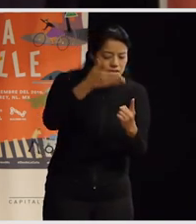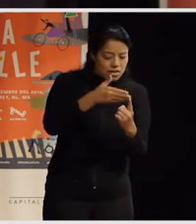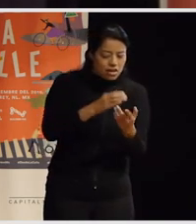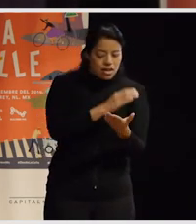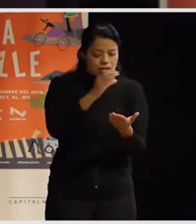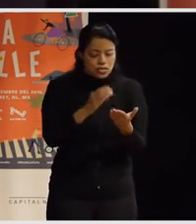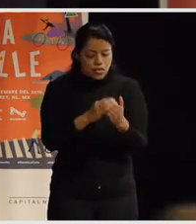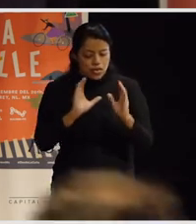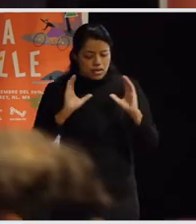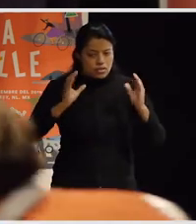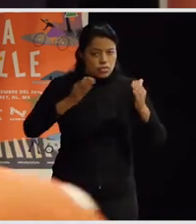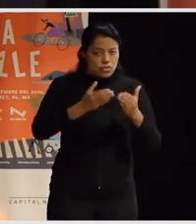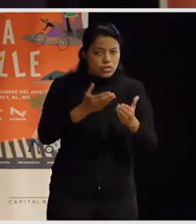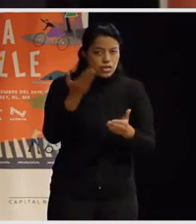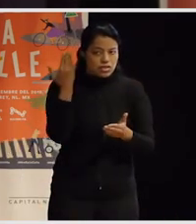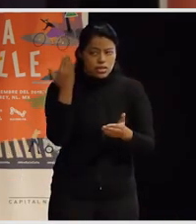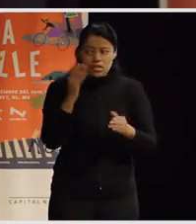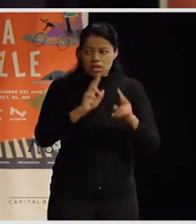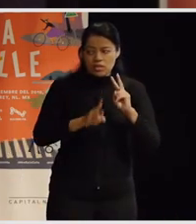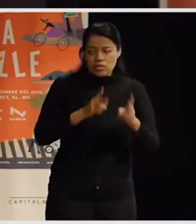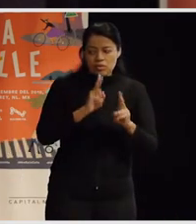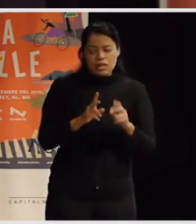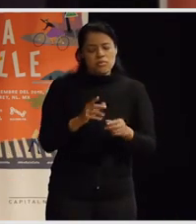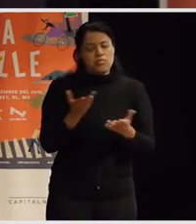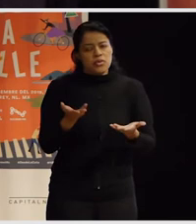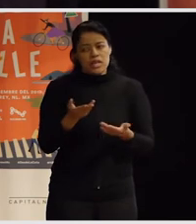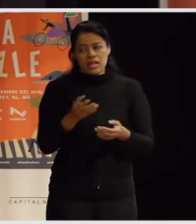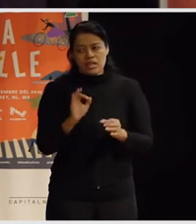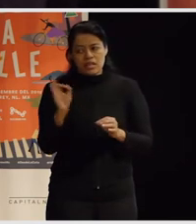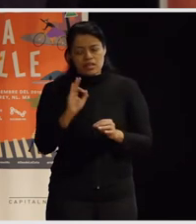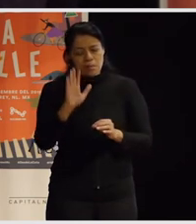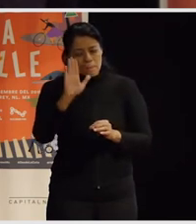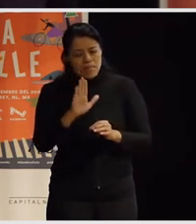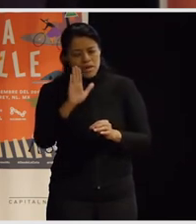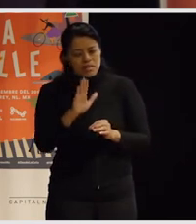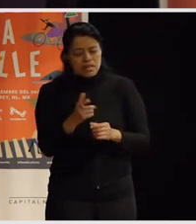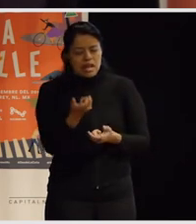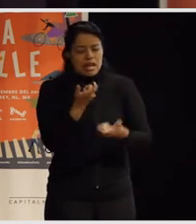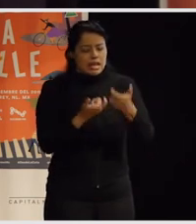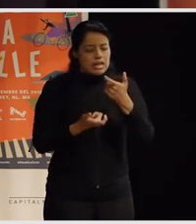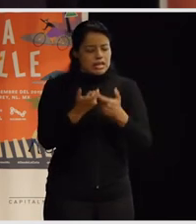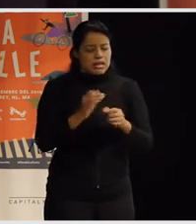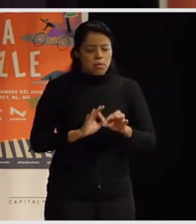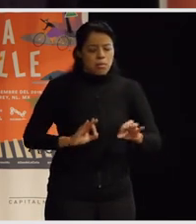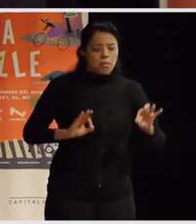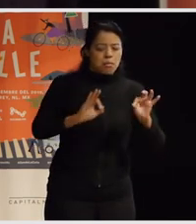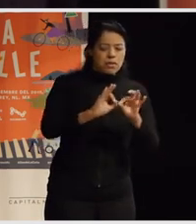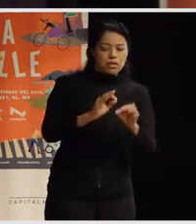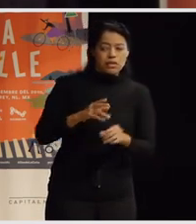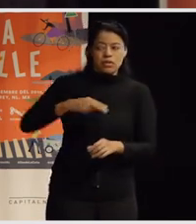hace un momento porque pues no sé como que suena que el dinero va para un lado y nuestros